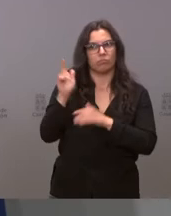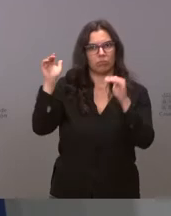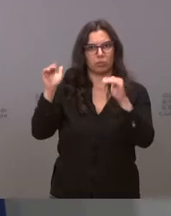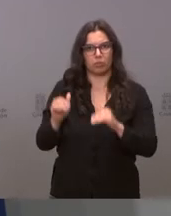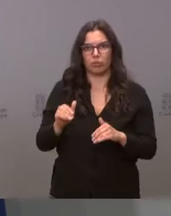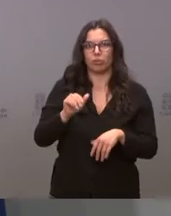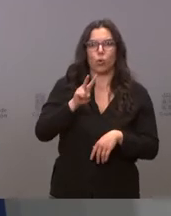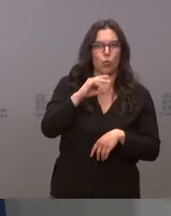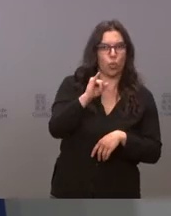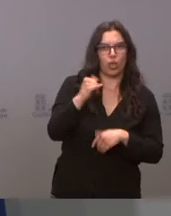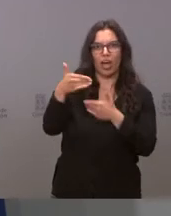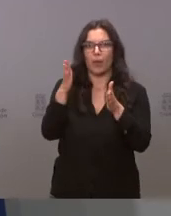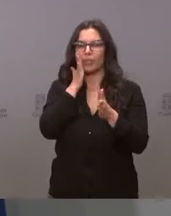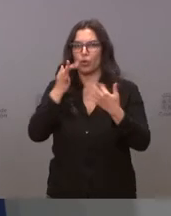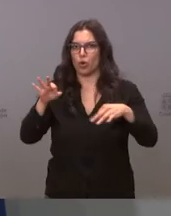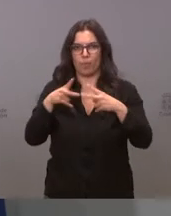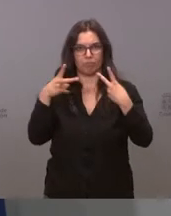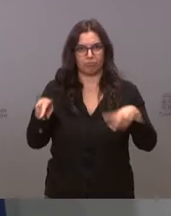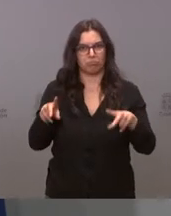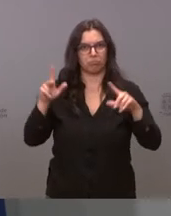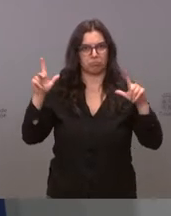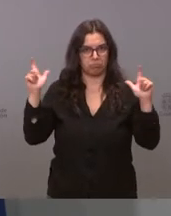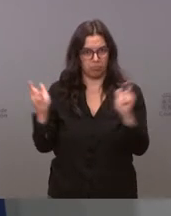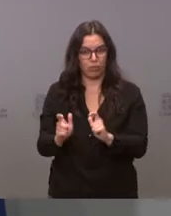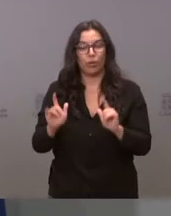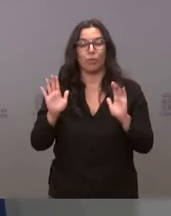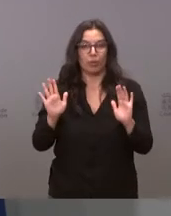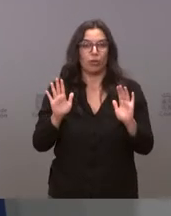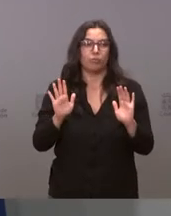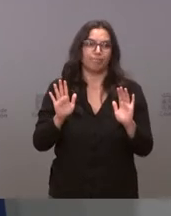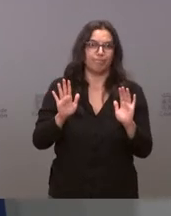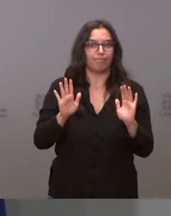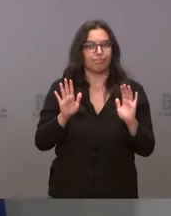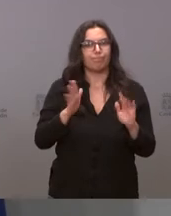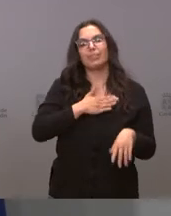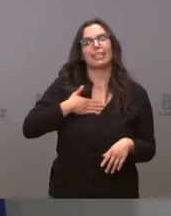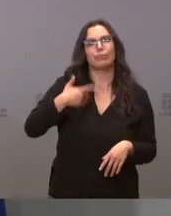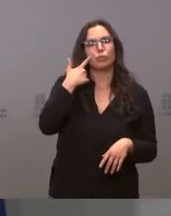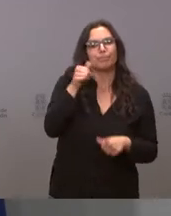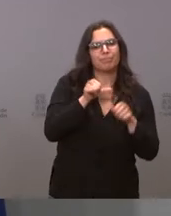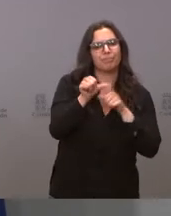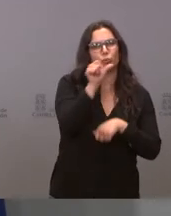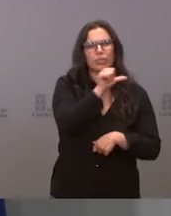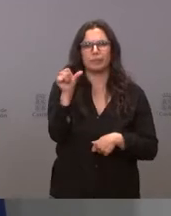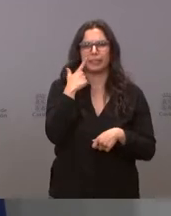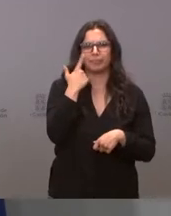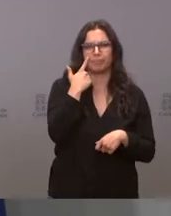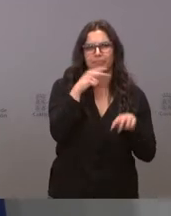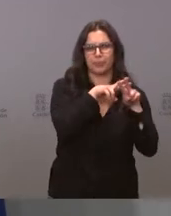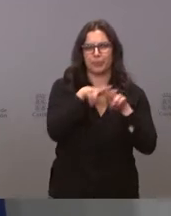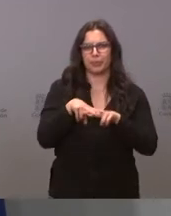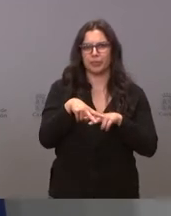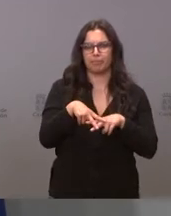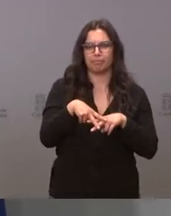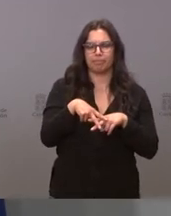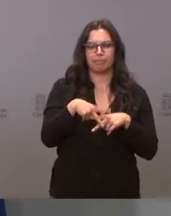UCIs como en las plantas de hospitalización pero que queremos observar durante esta semana con atención antes de